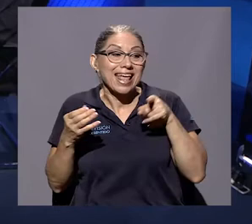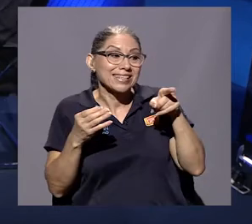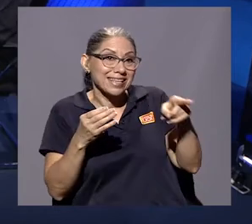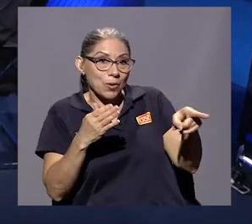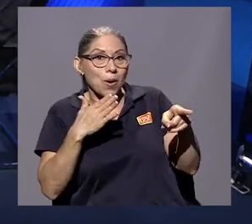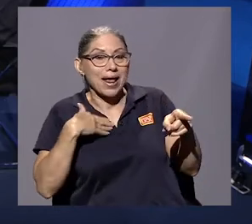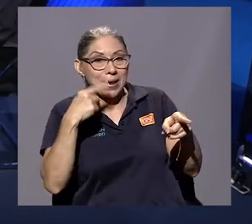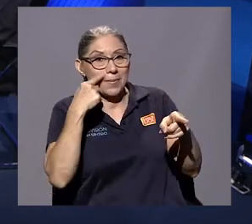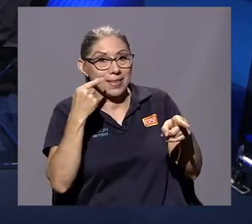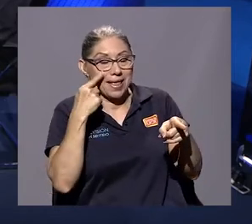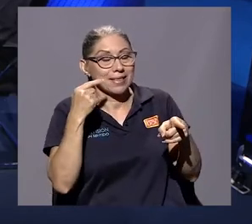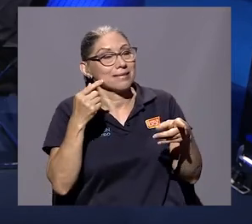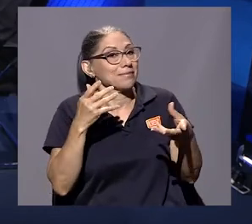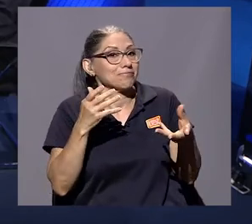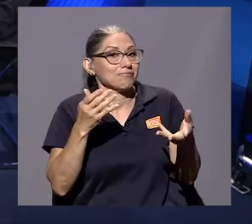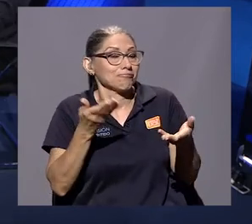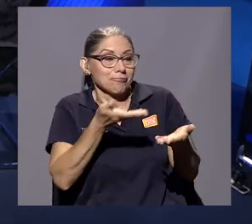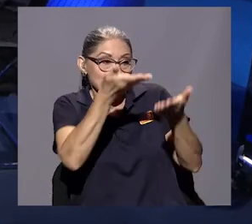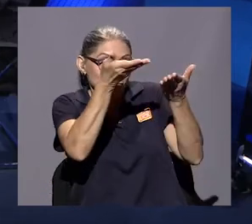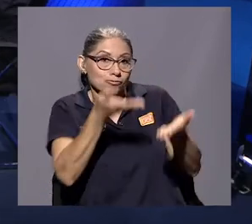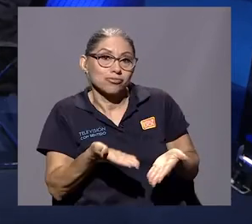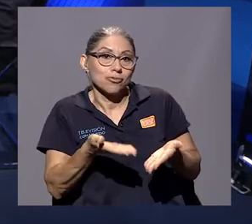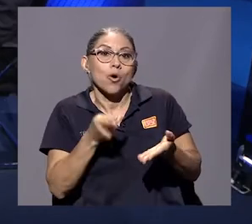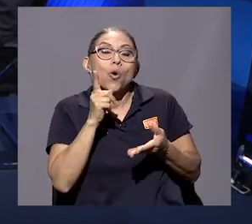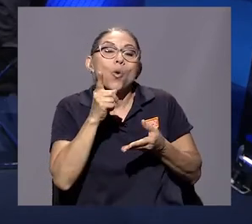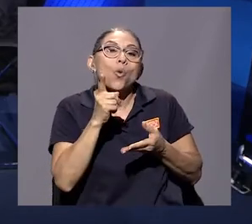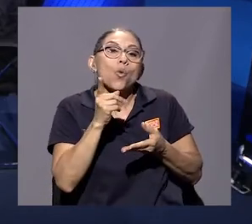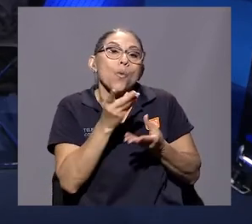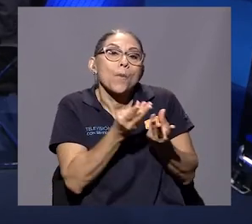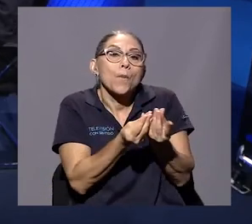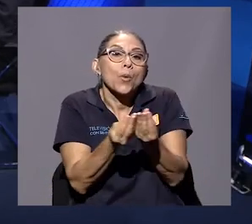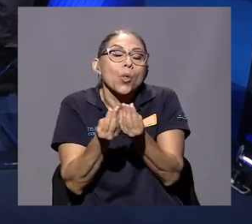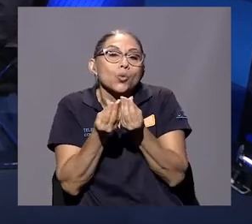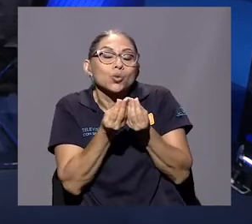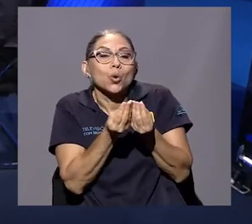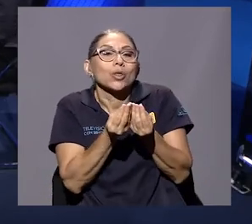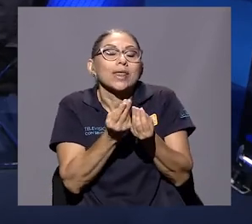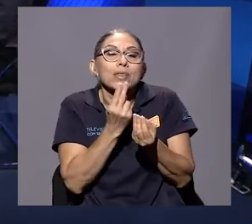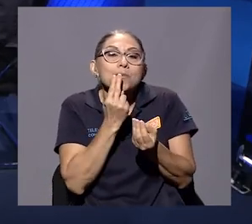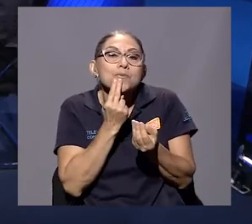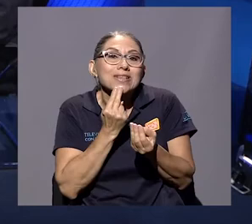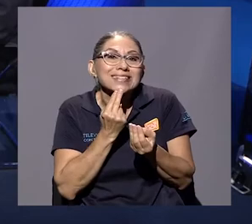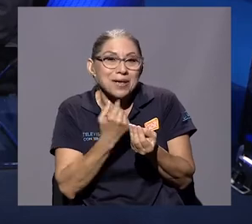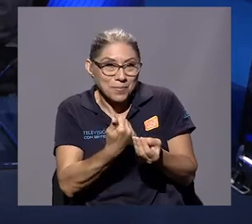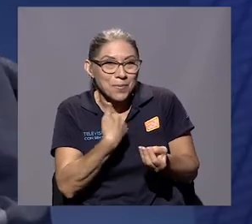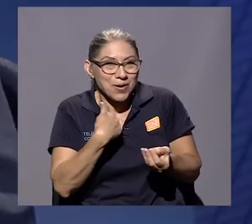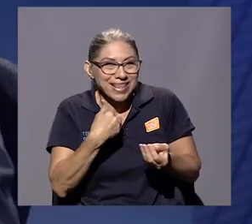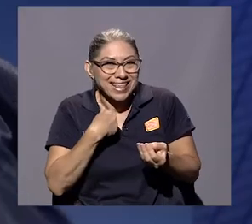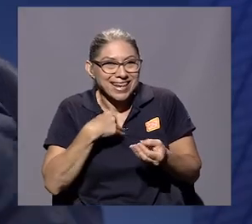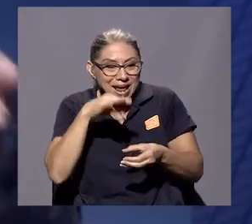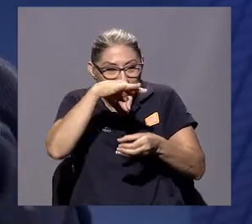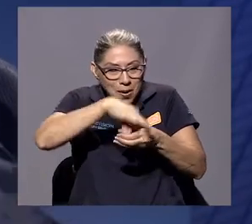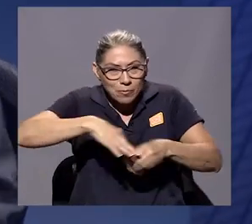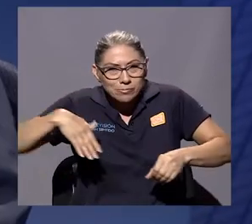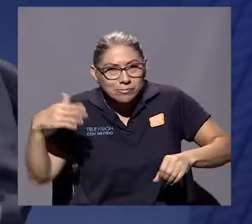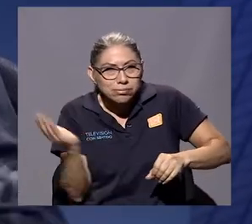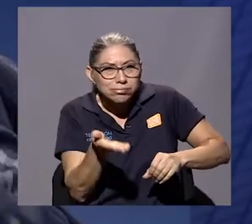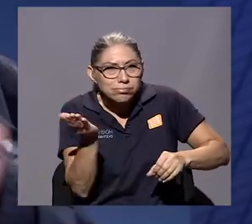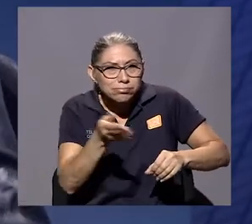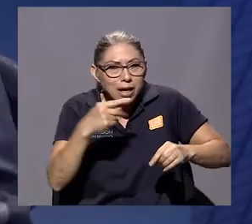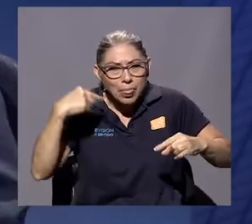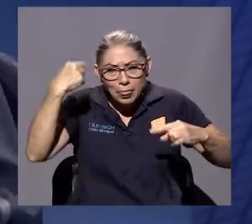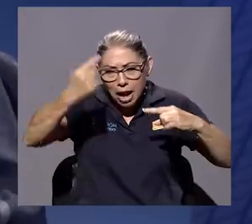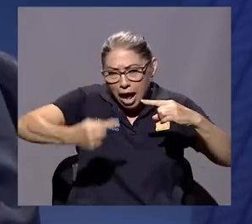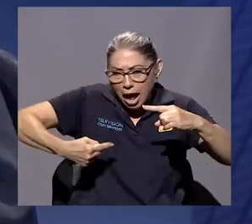dulce, porque tenía un trapiche, y de leche, y de